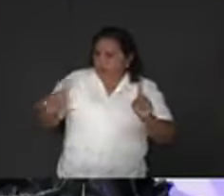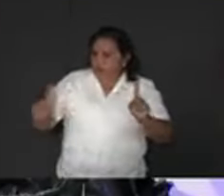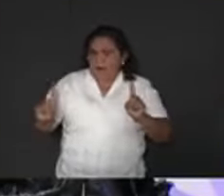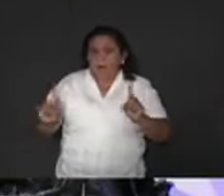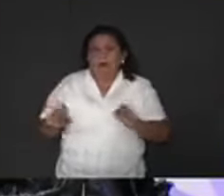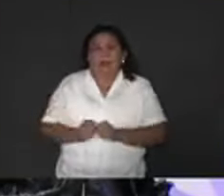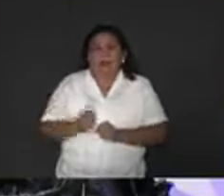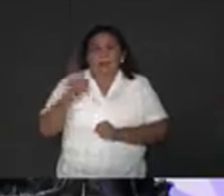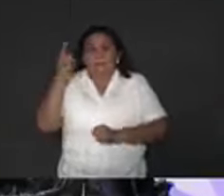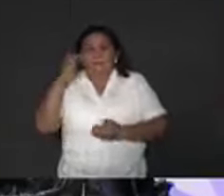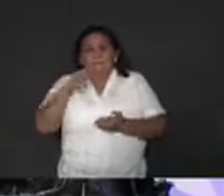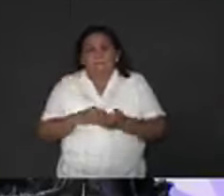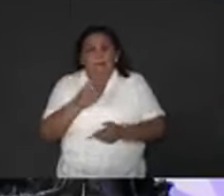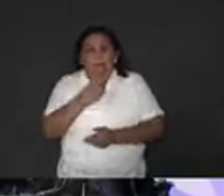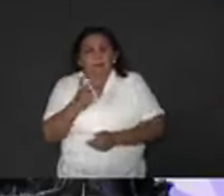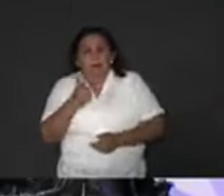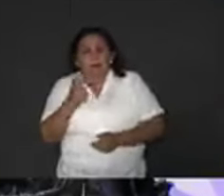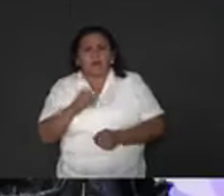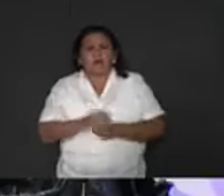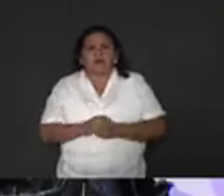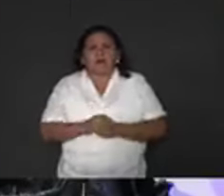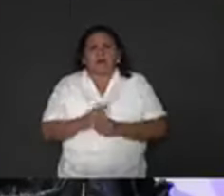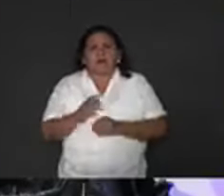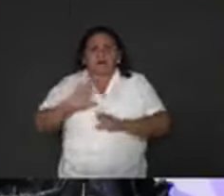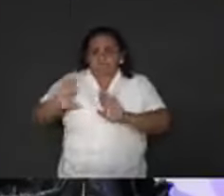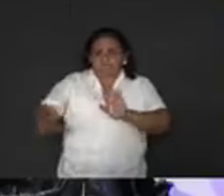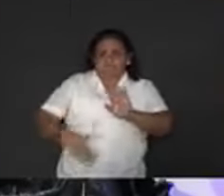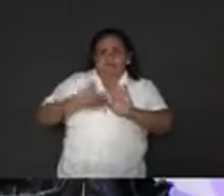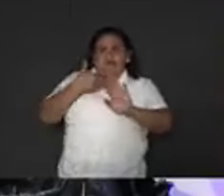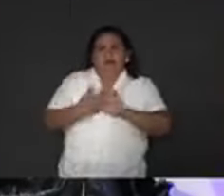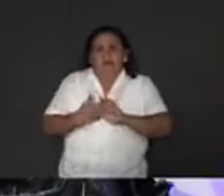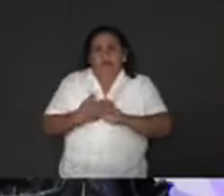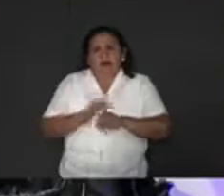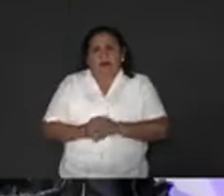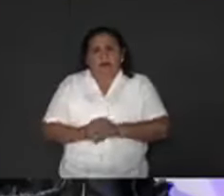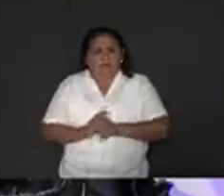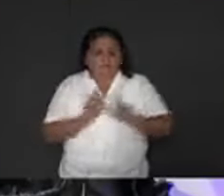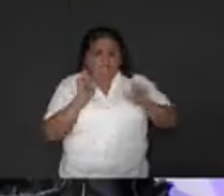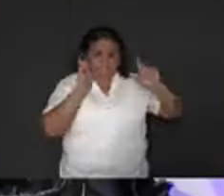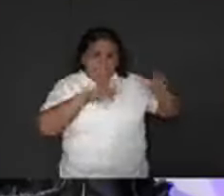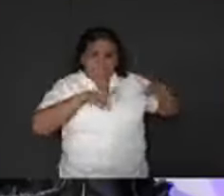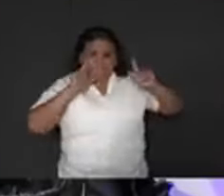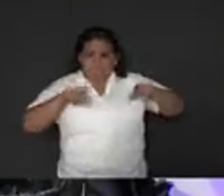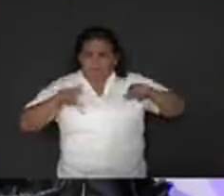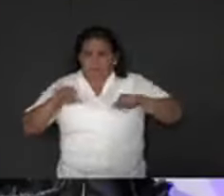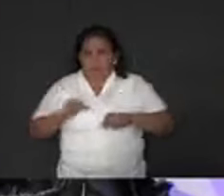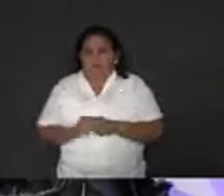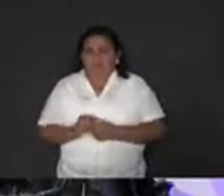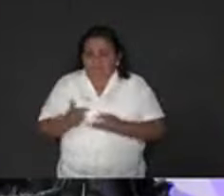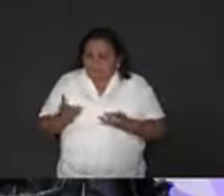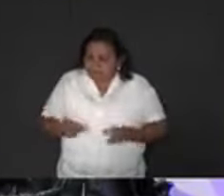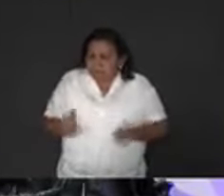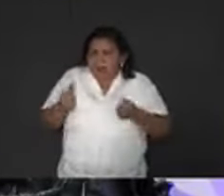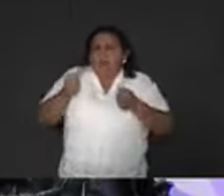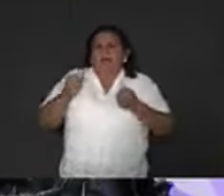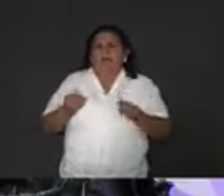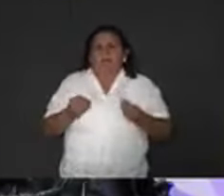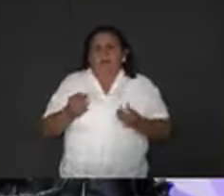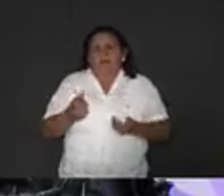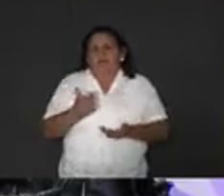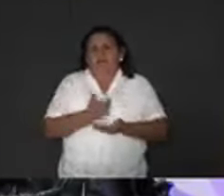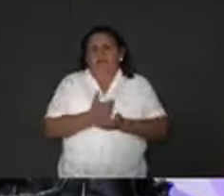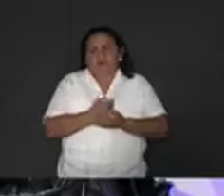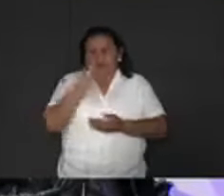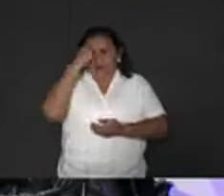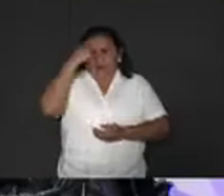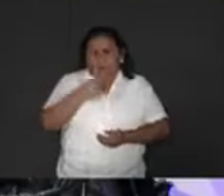Más de mil doscientas notas en nuestra contra a través de las redes sociales. Han gastado millones de pesos para